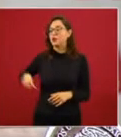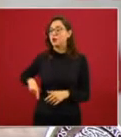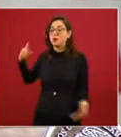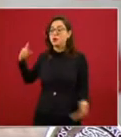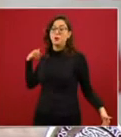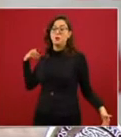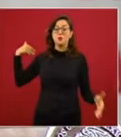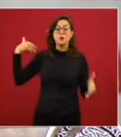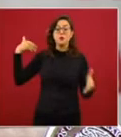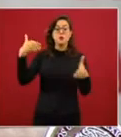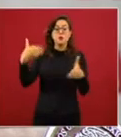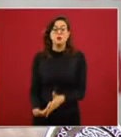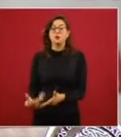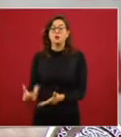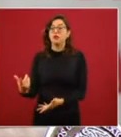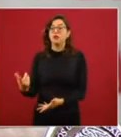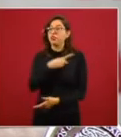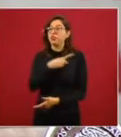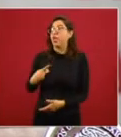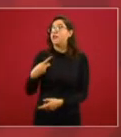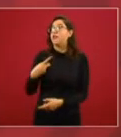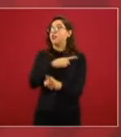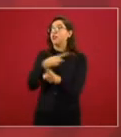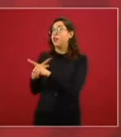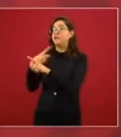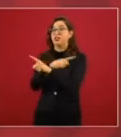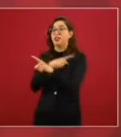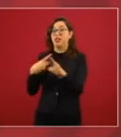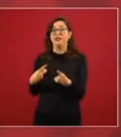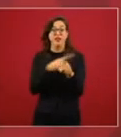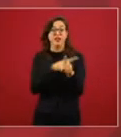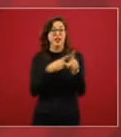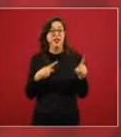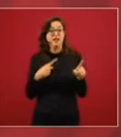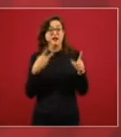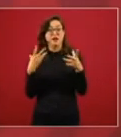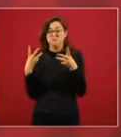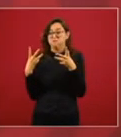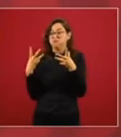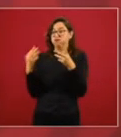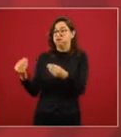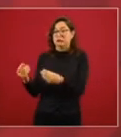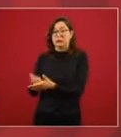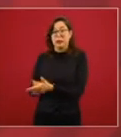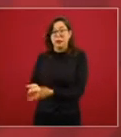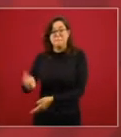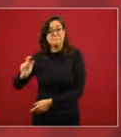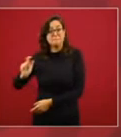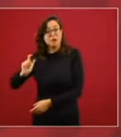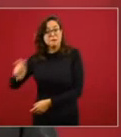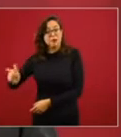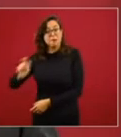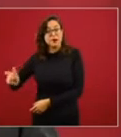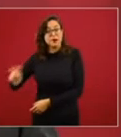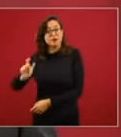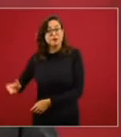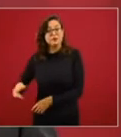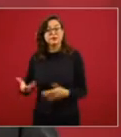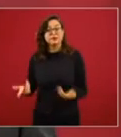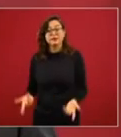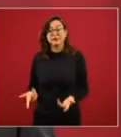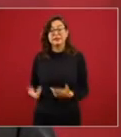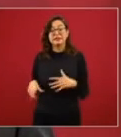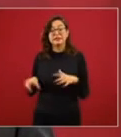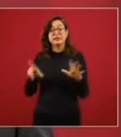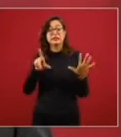los gobiernos anteriores tenemos que tener alrededor de 700 mil millones